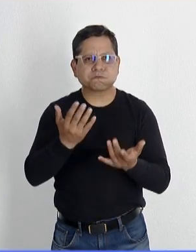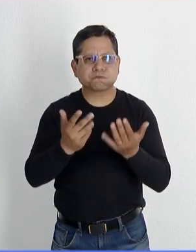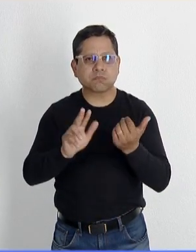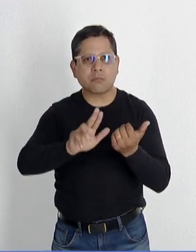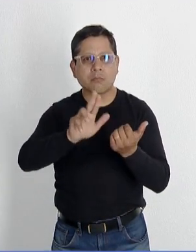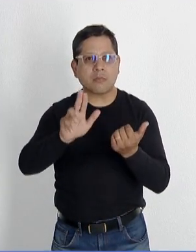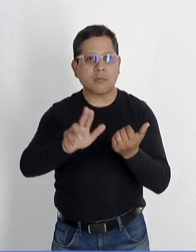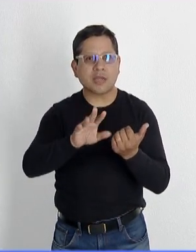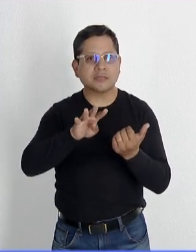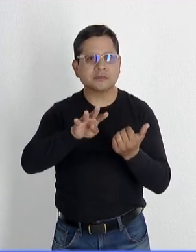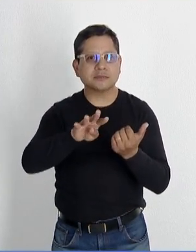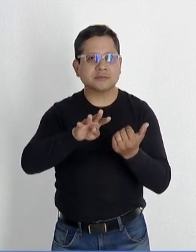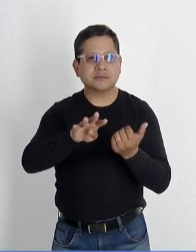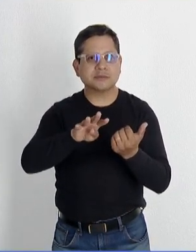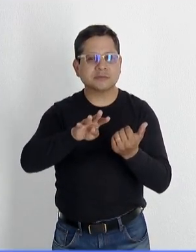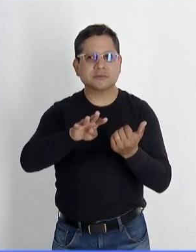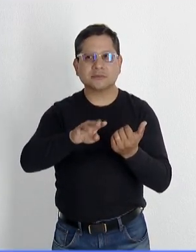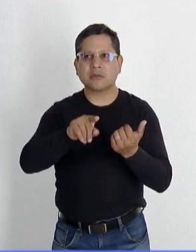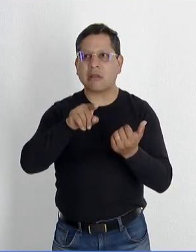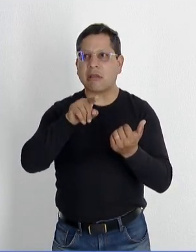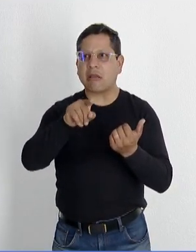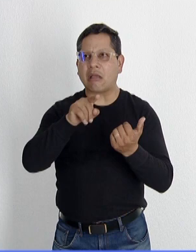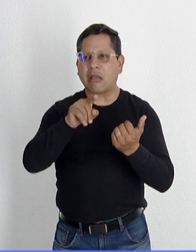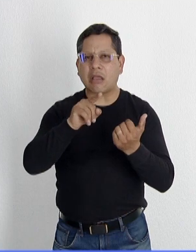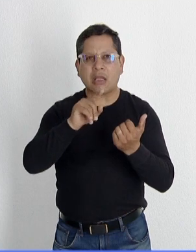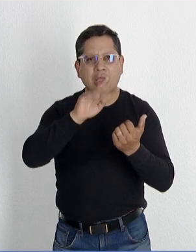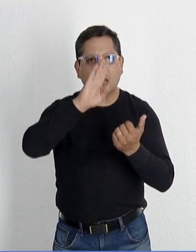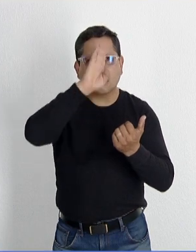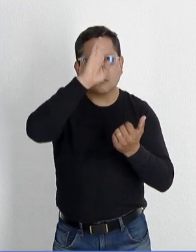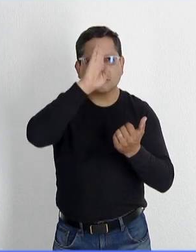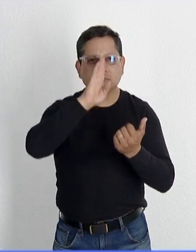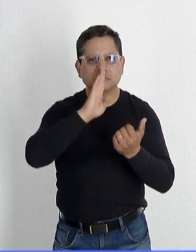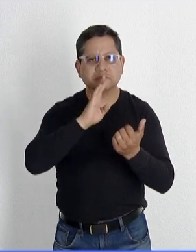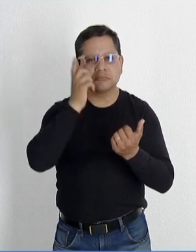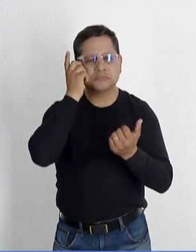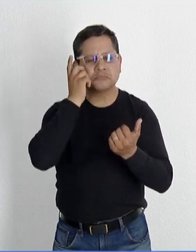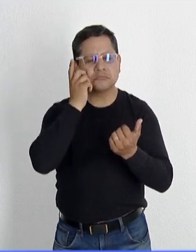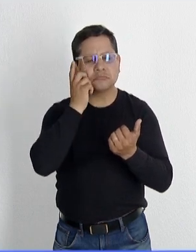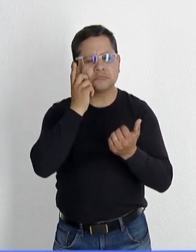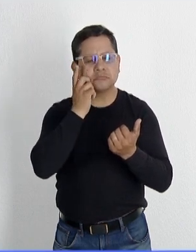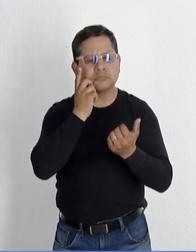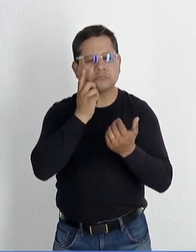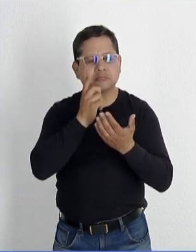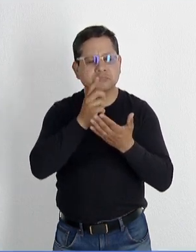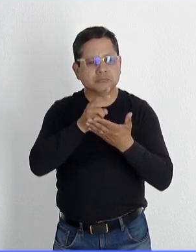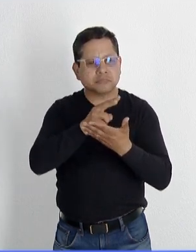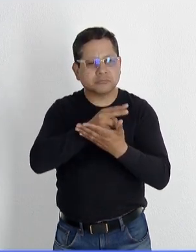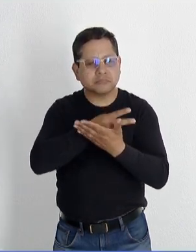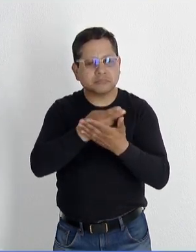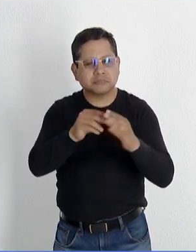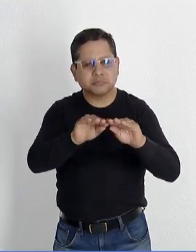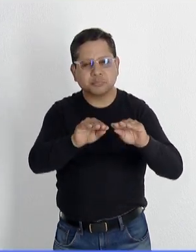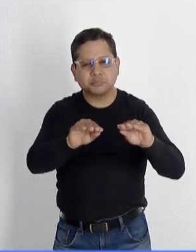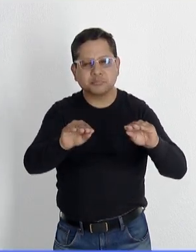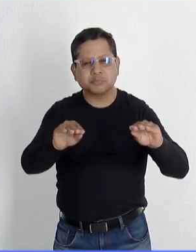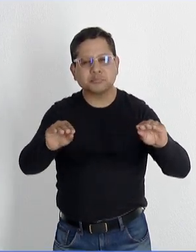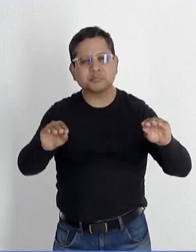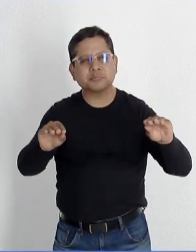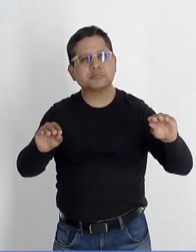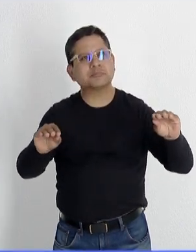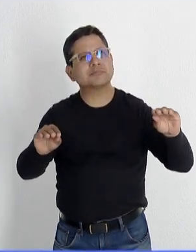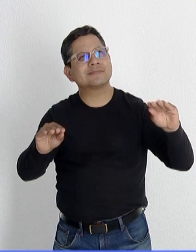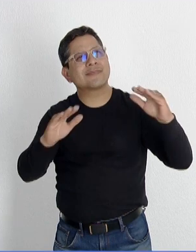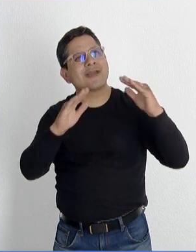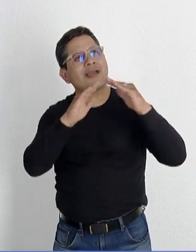Martes 19, una grieta radial. Después de medianoche, yo dormitaba arrebojado en un grueso zarape bajo el pequeño